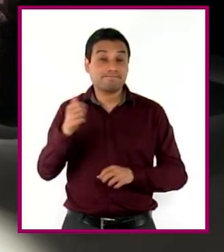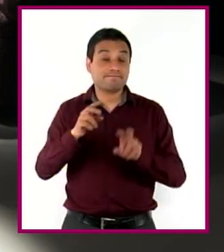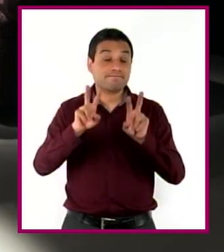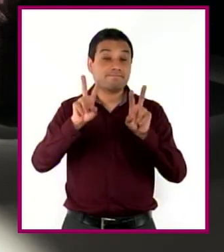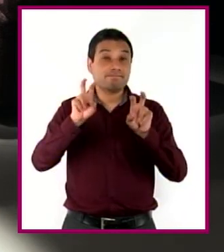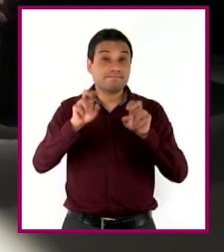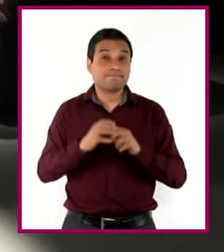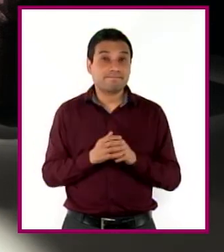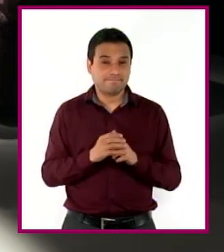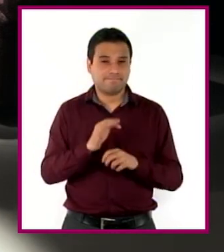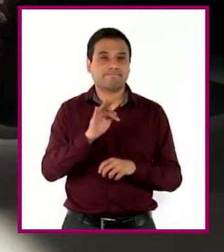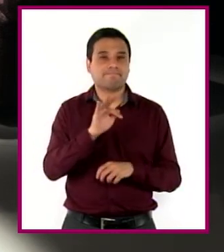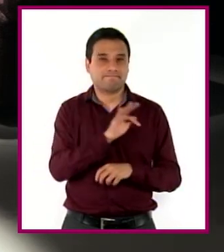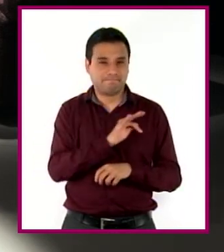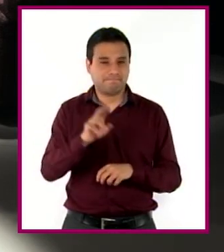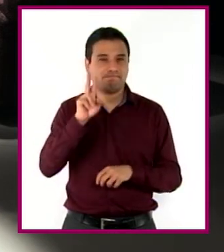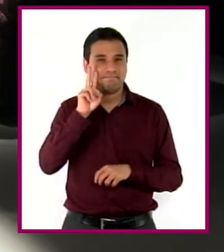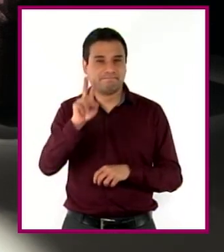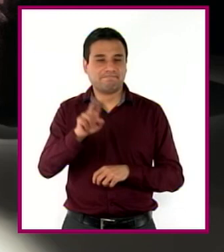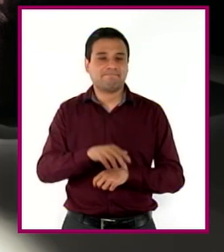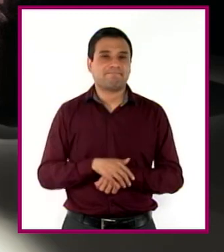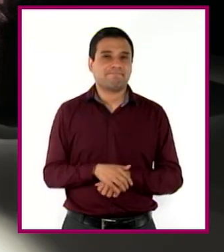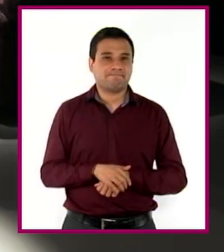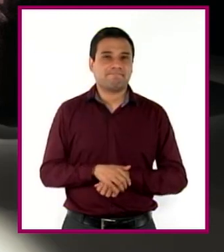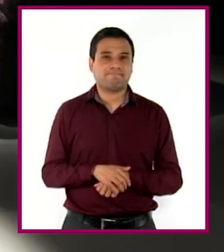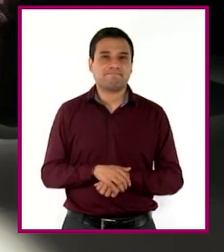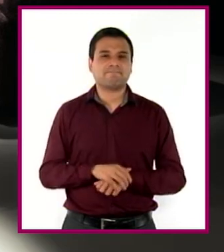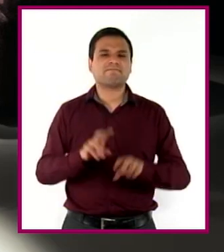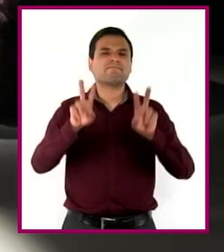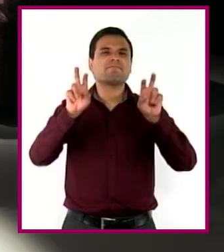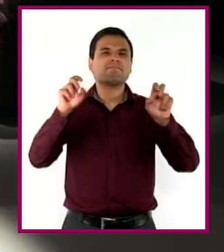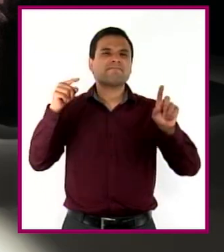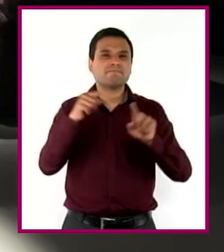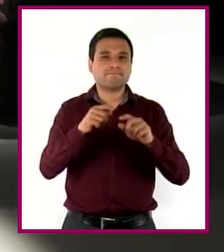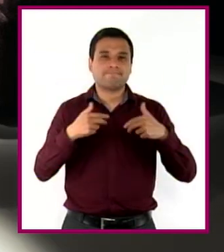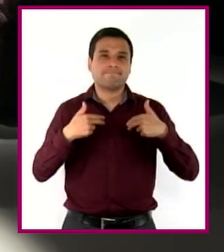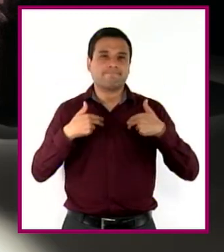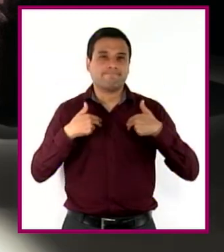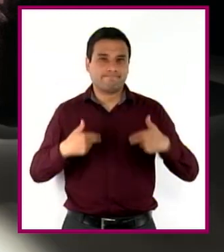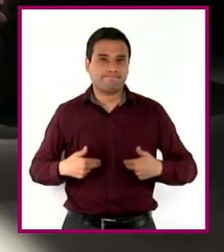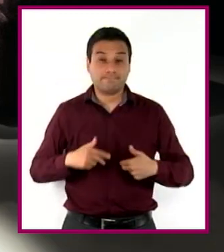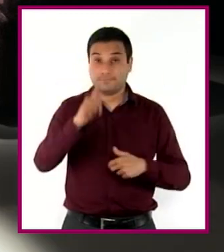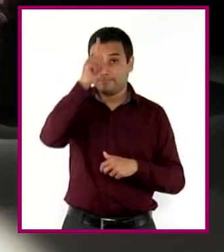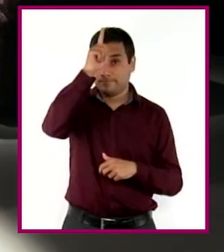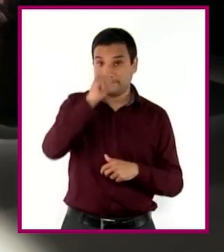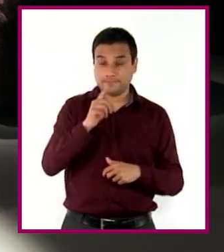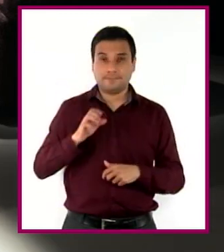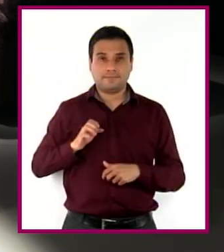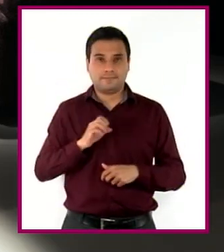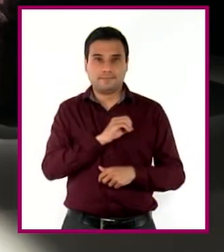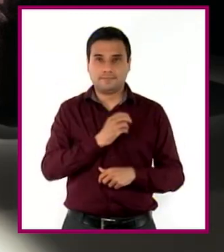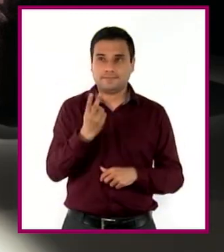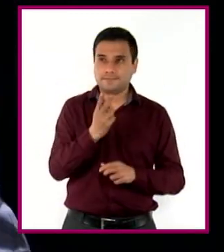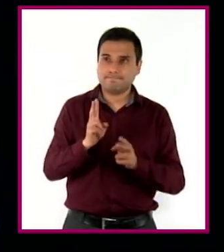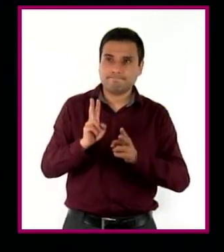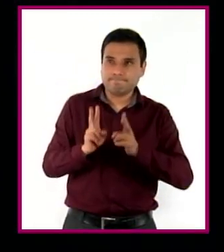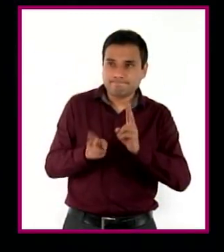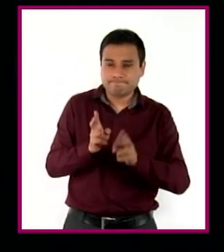algunos otros problemas y dificultades de las humanidades con los que Luna y Emiliano vayan a encontrarse.